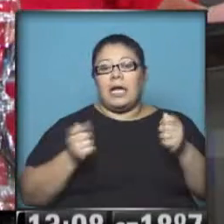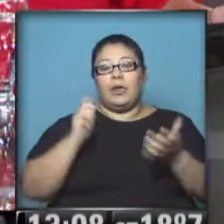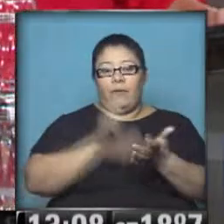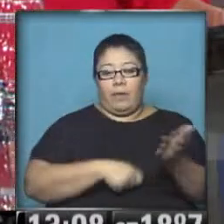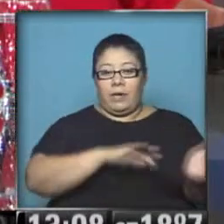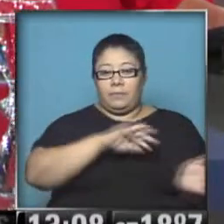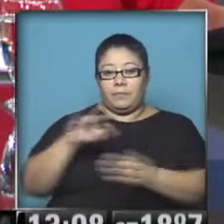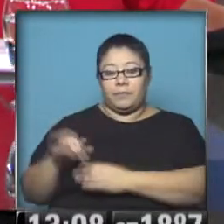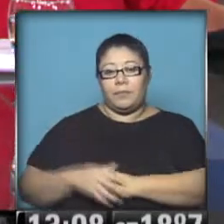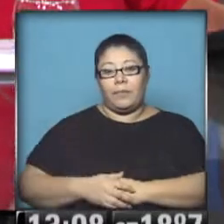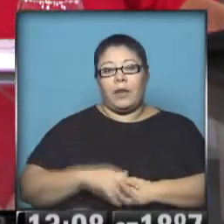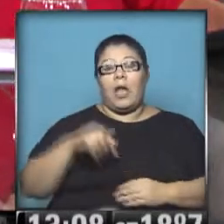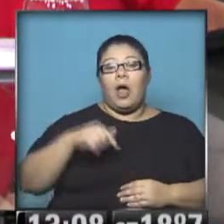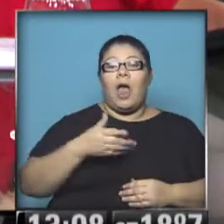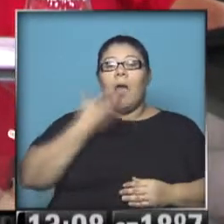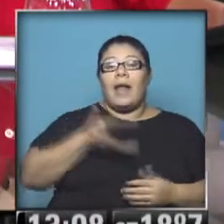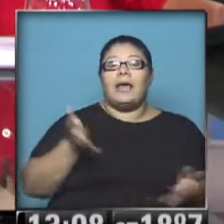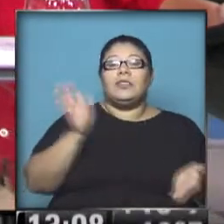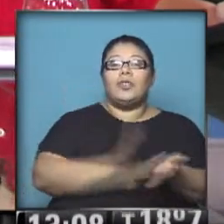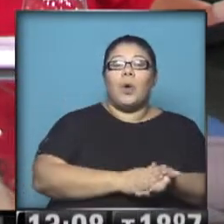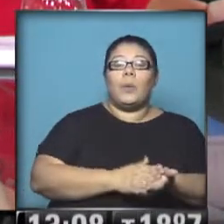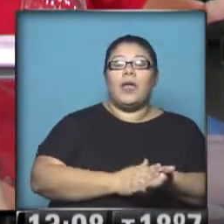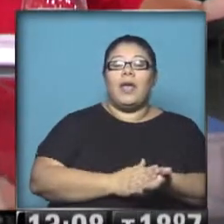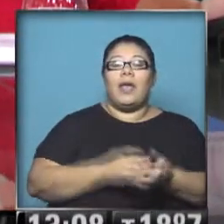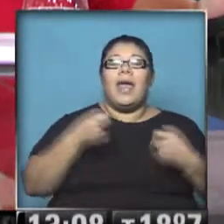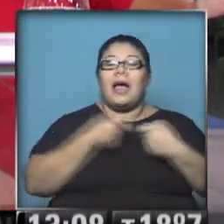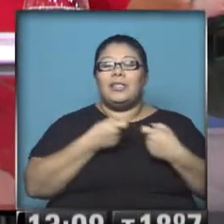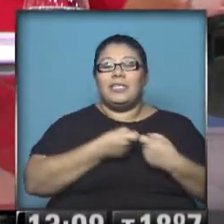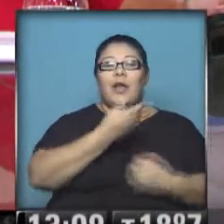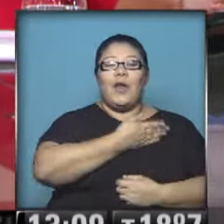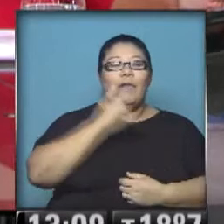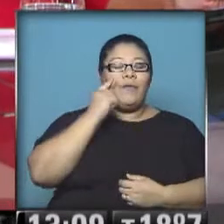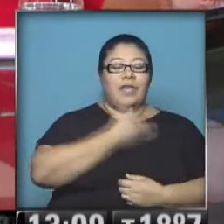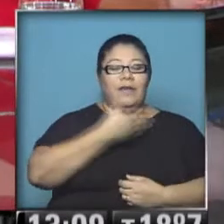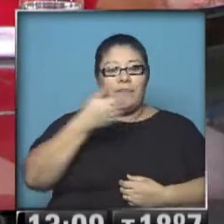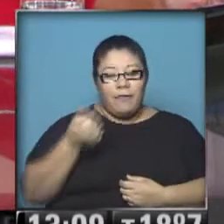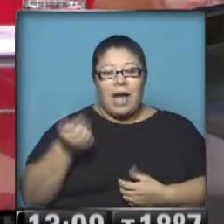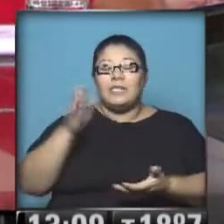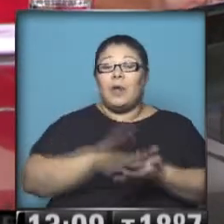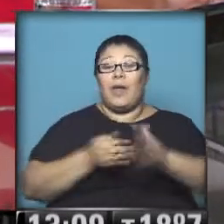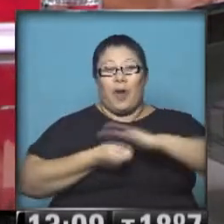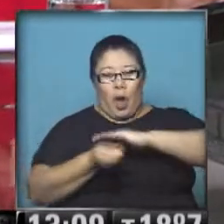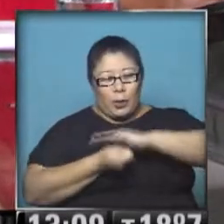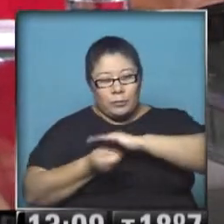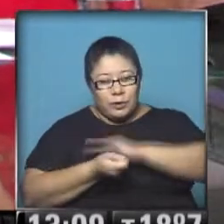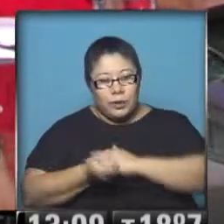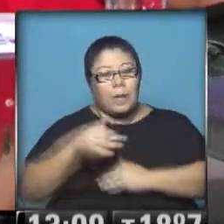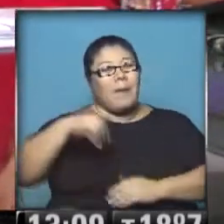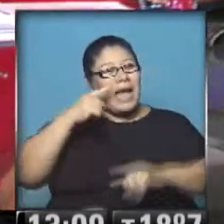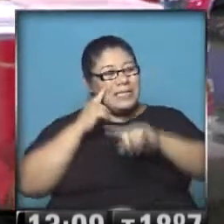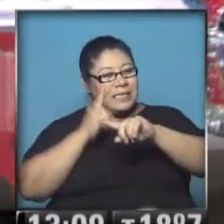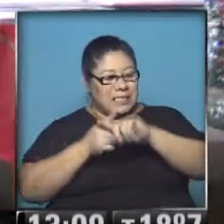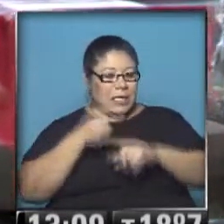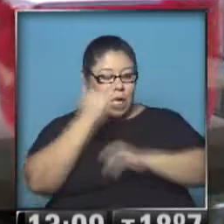Bien, vamos a hablar ahora del escándalo en la FIFA por corrupción, las repercusiones en todo el mundo. Ya lo había adelantado Maxi Steinman